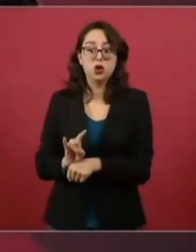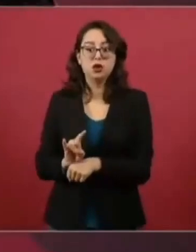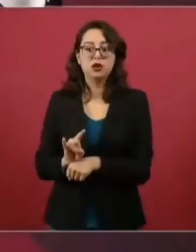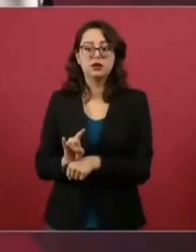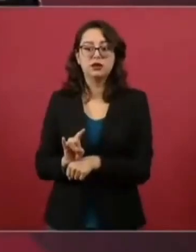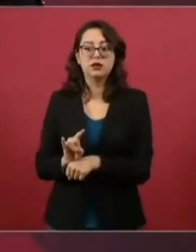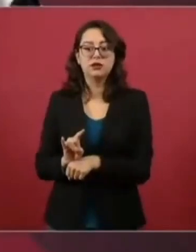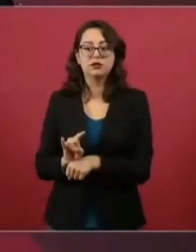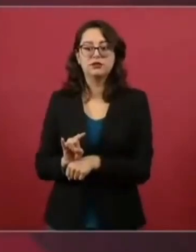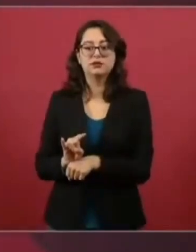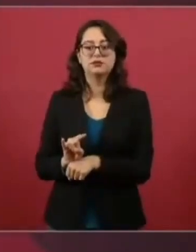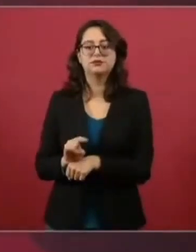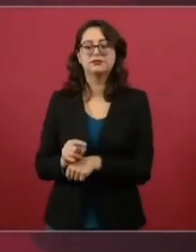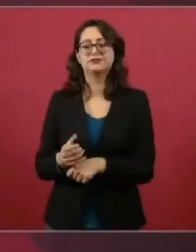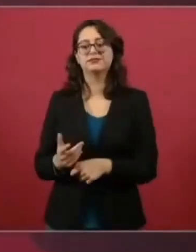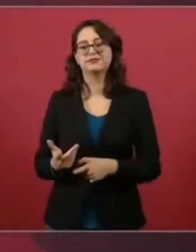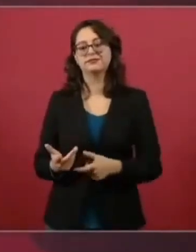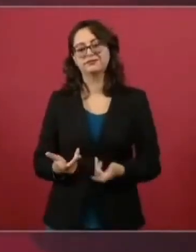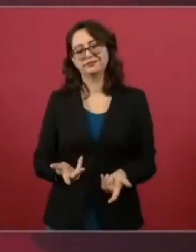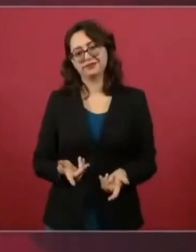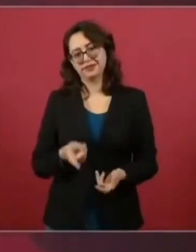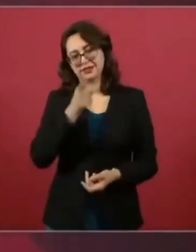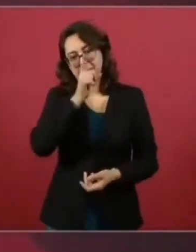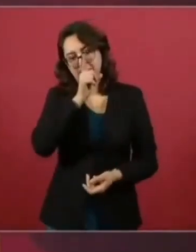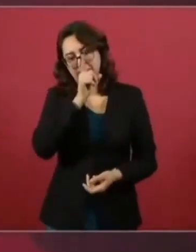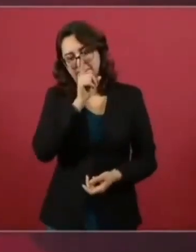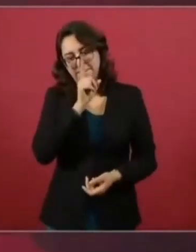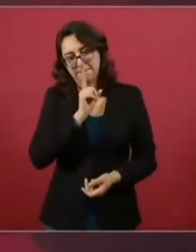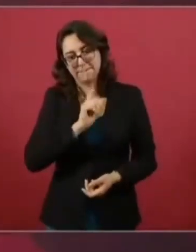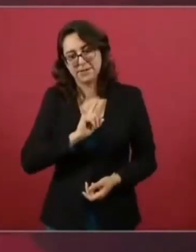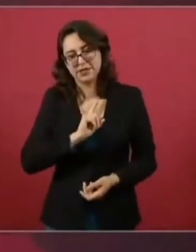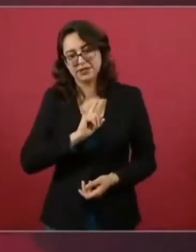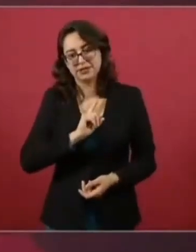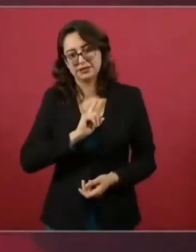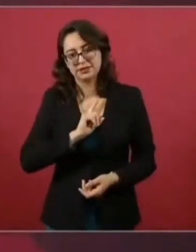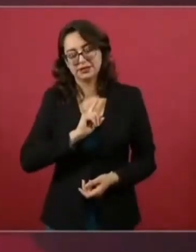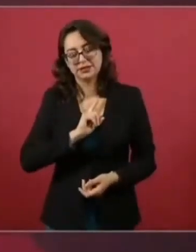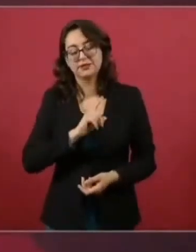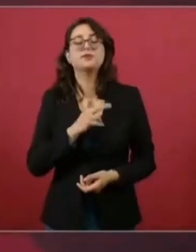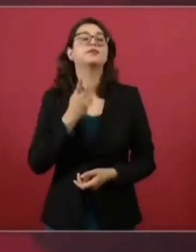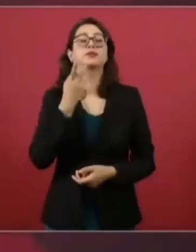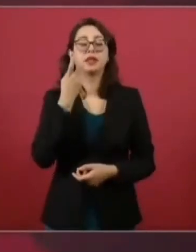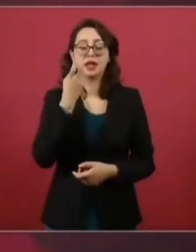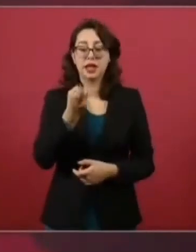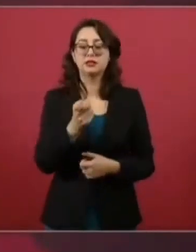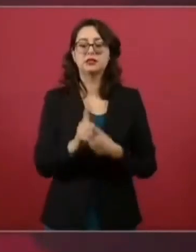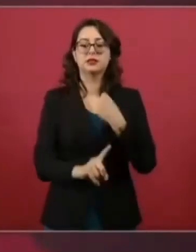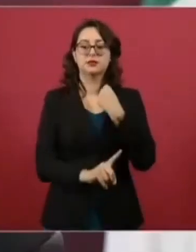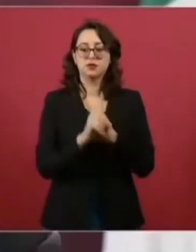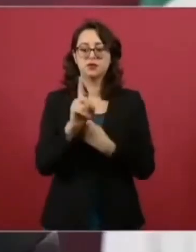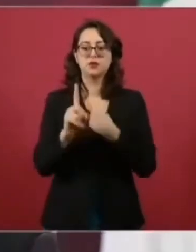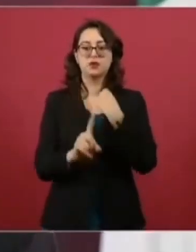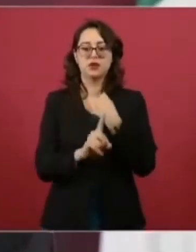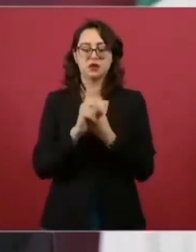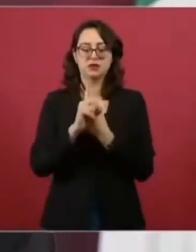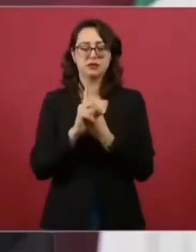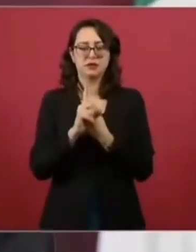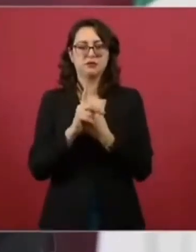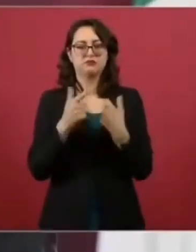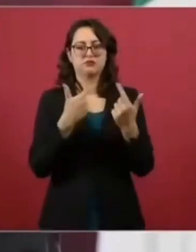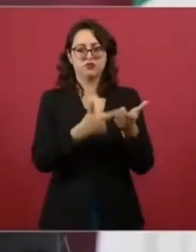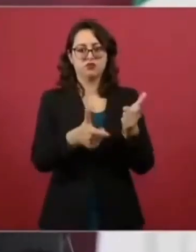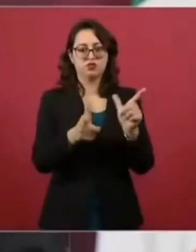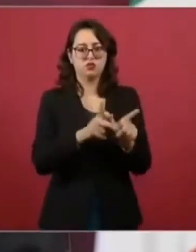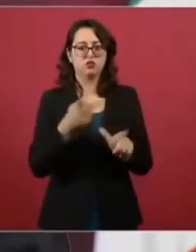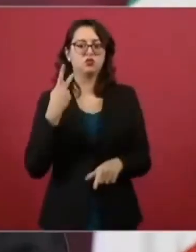empezó a ser evidente. Con esta idea de que necesitaban